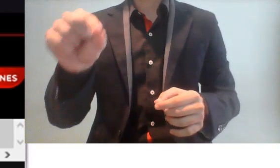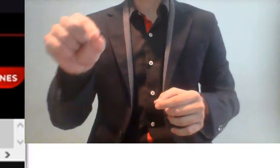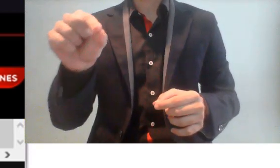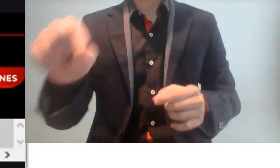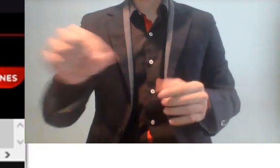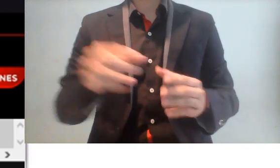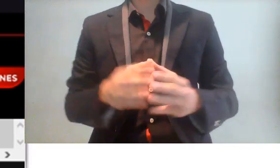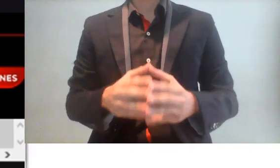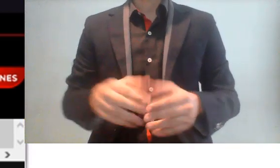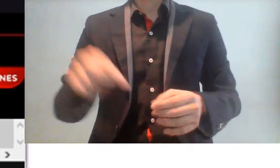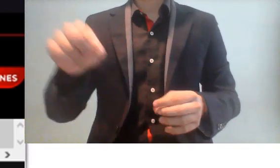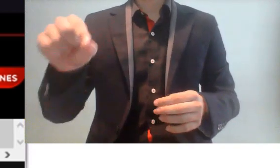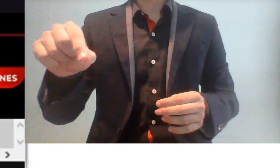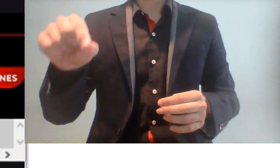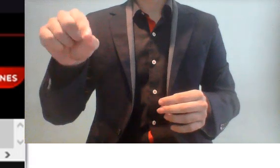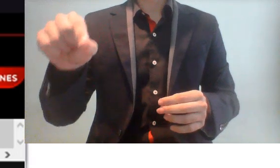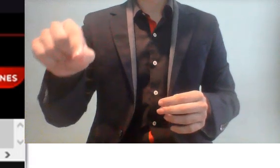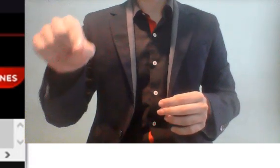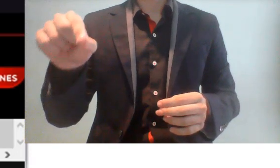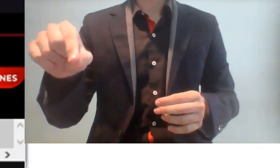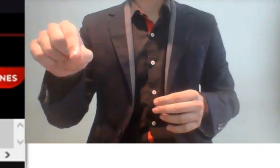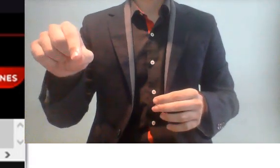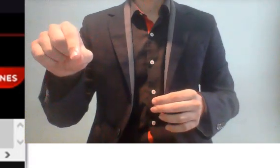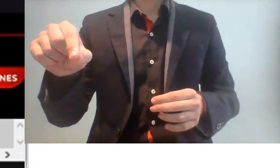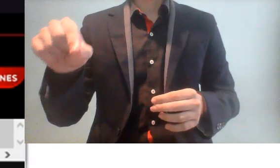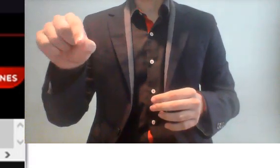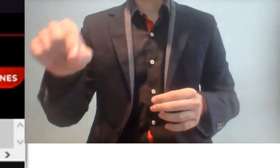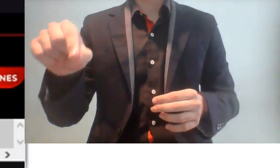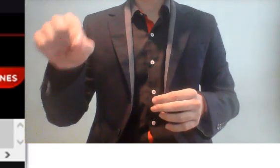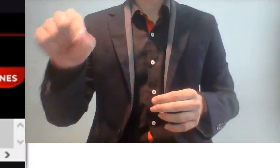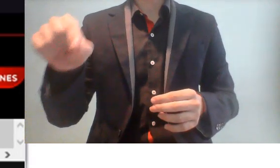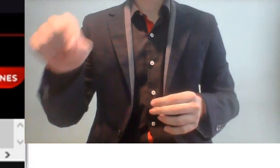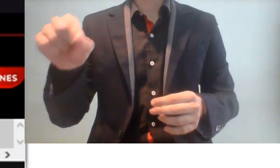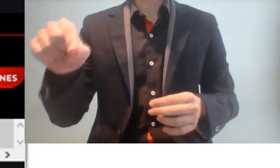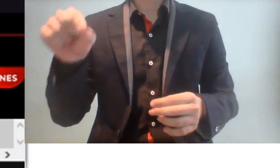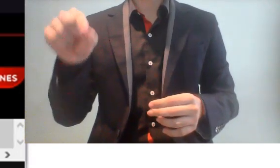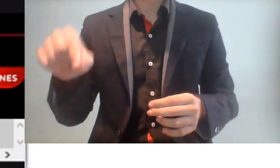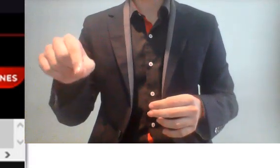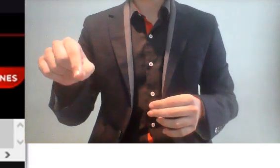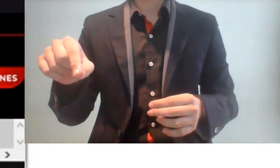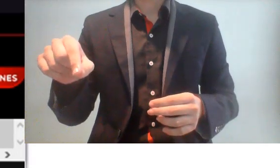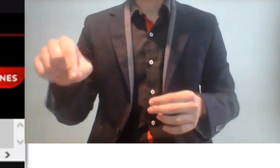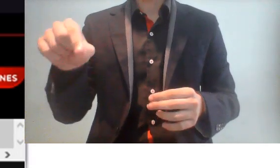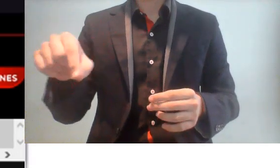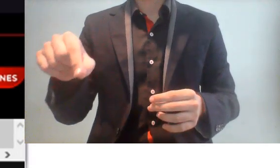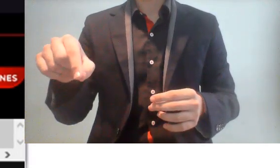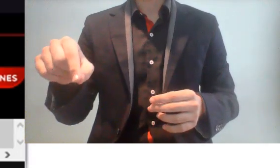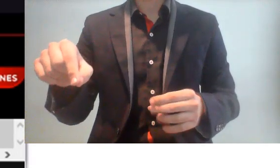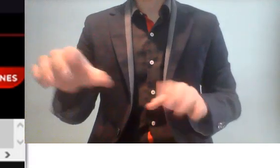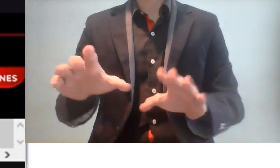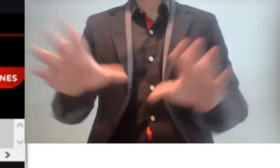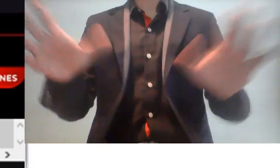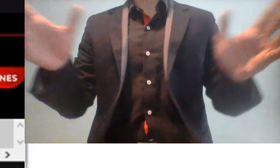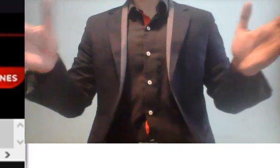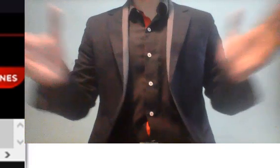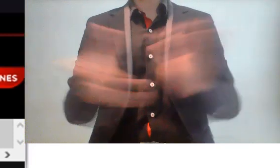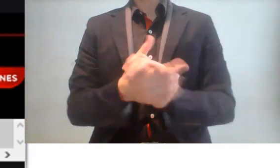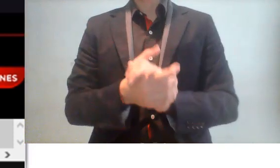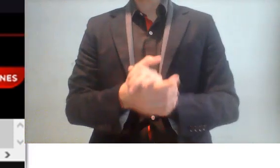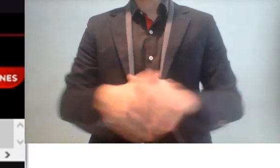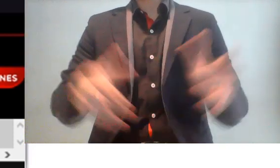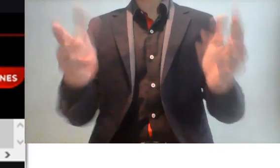son los que dijeron que darle apoyo a una persona que a lo mejor gana menos del salario mínimo en nuestro país, que eso era